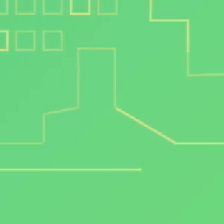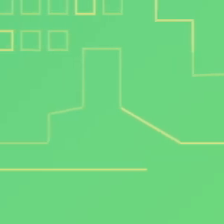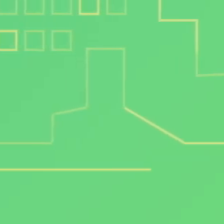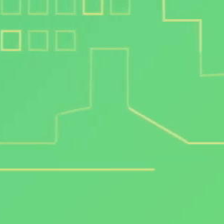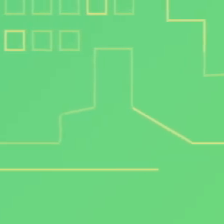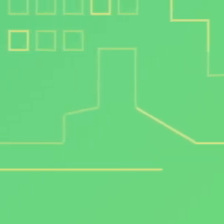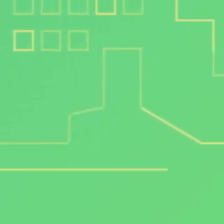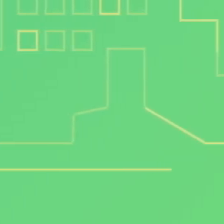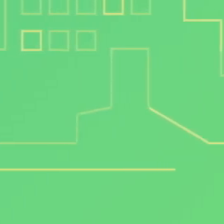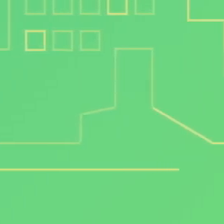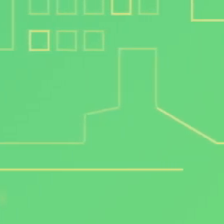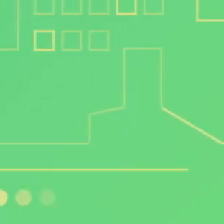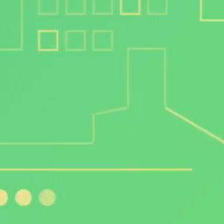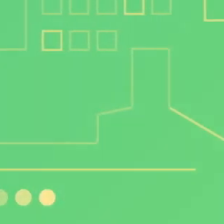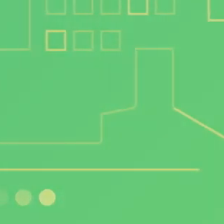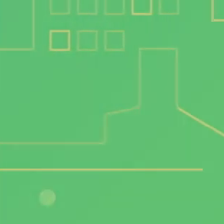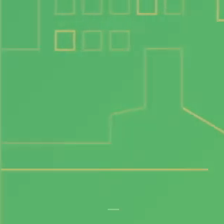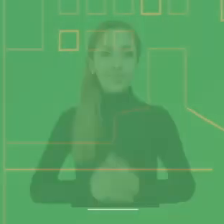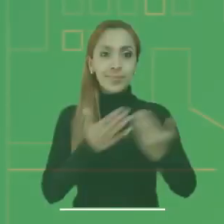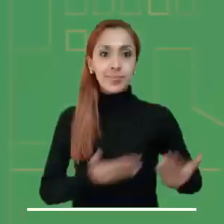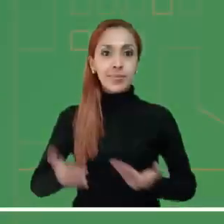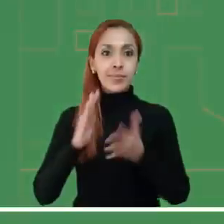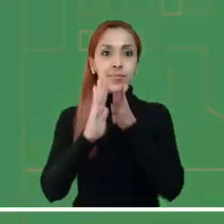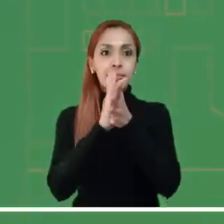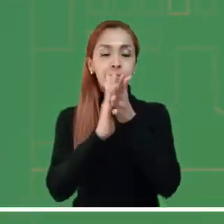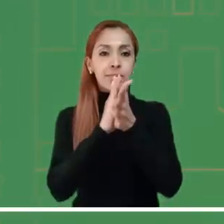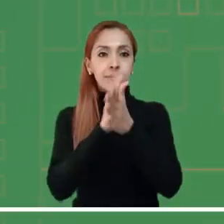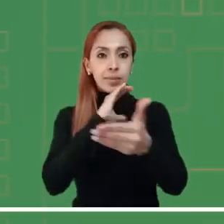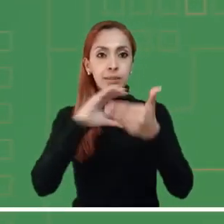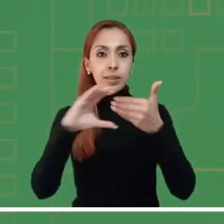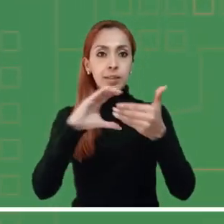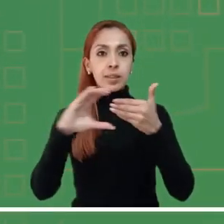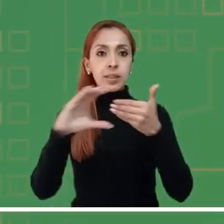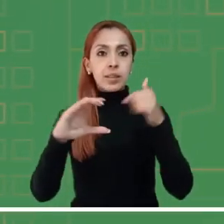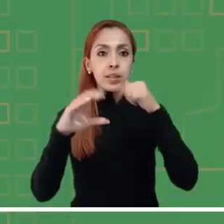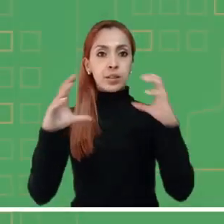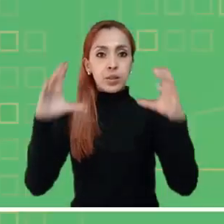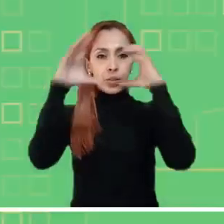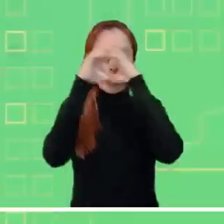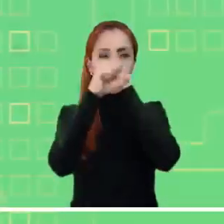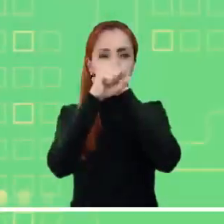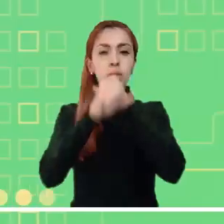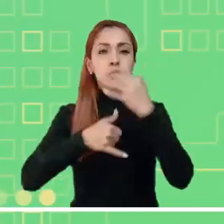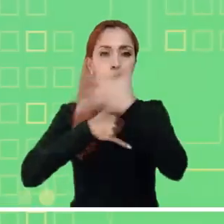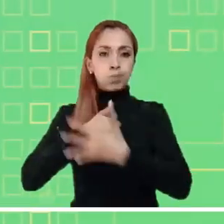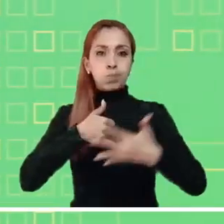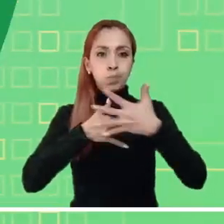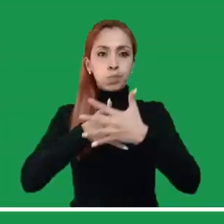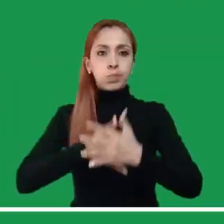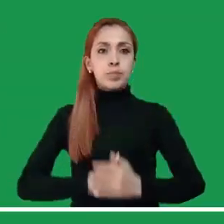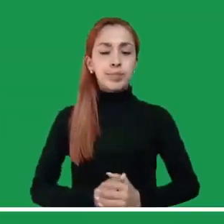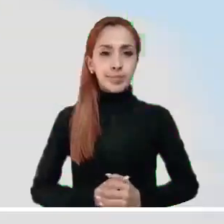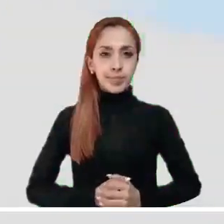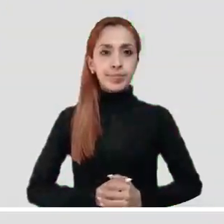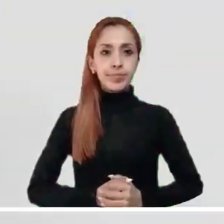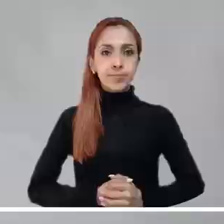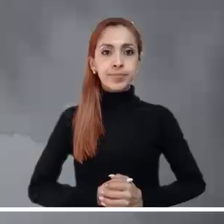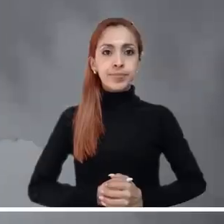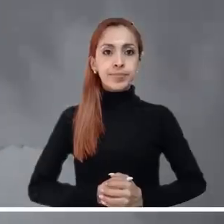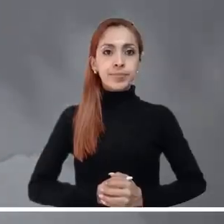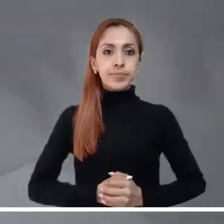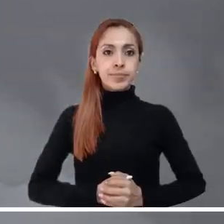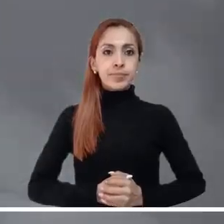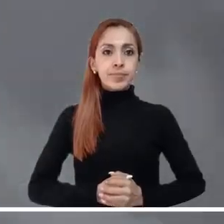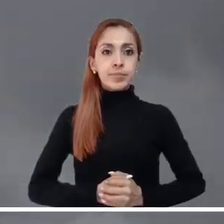Bienvenidos a conocer la información meteorológica de la noche en todo el territorio nacional. El sur del